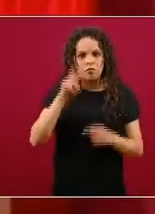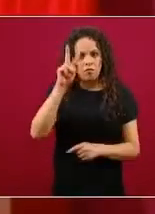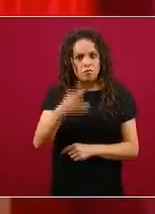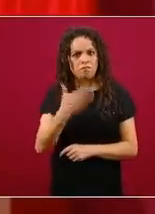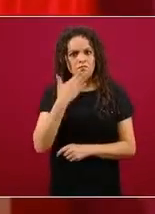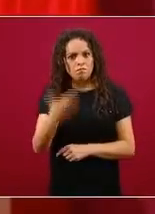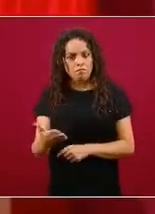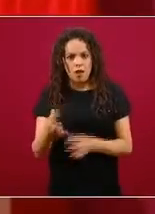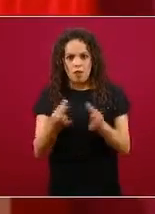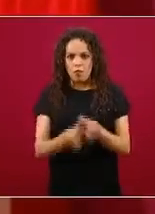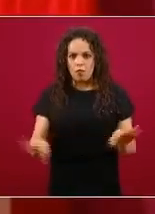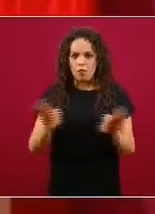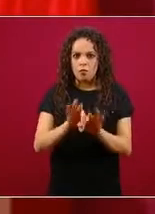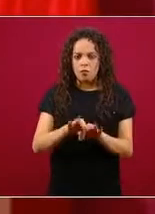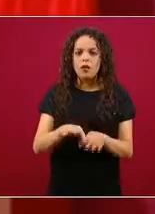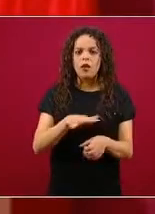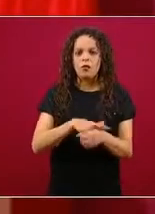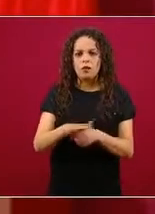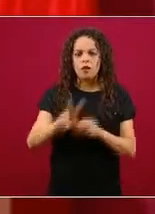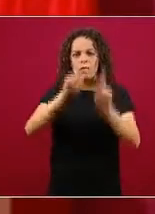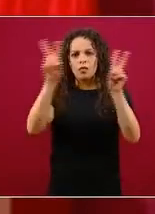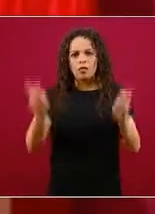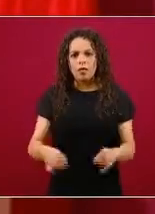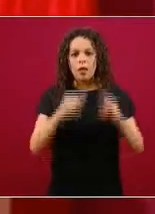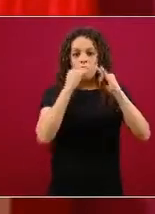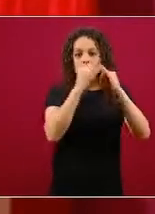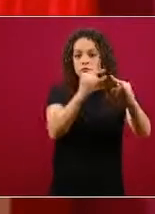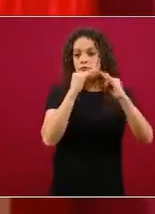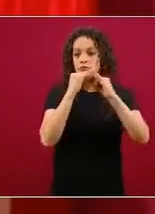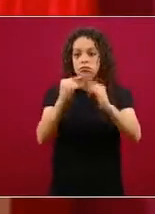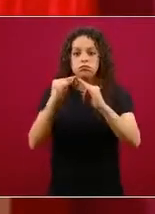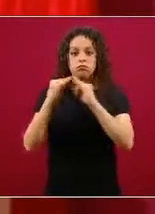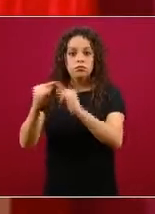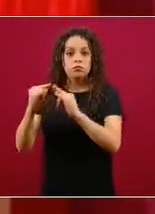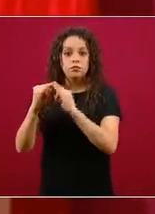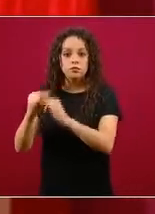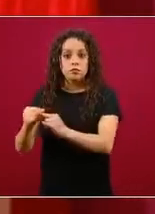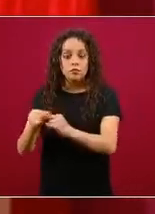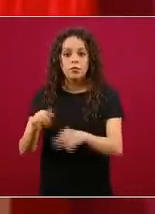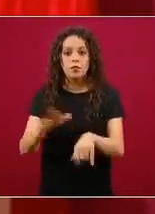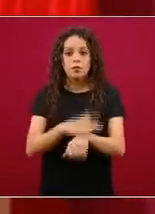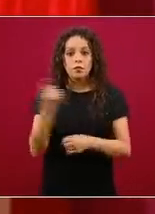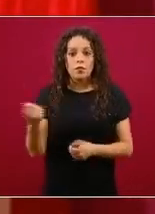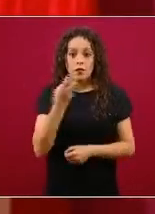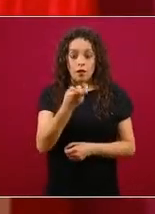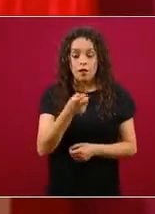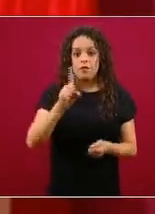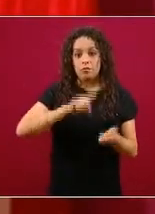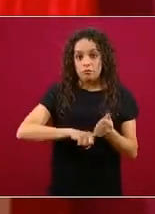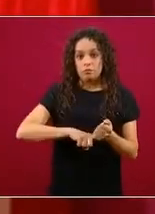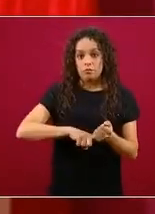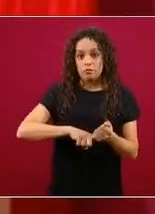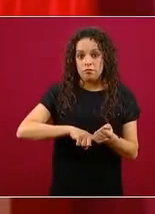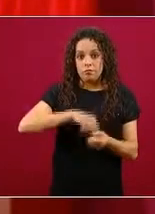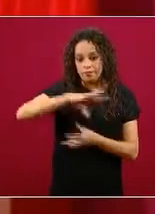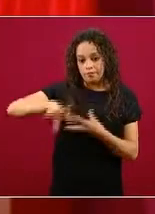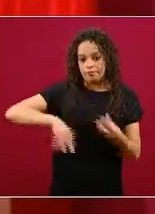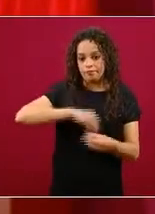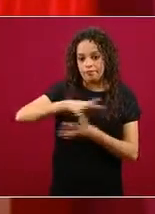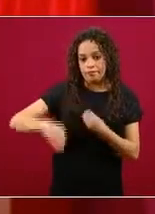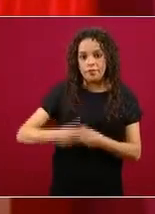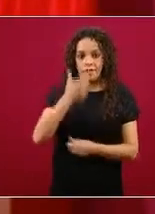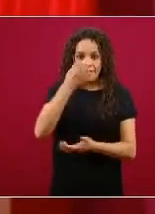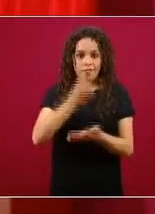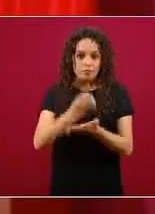tianguis los tianguis como una actividad consustancial a la actividad económica de Hidalgo y de muchos